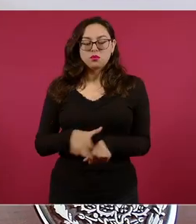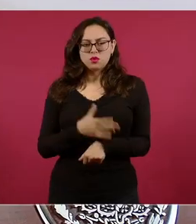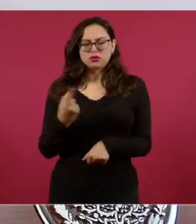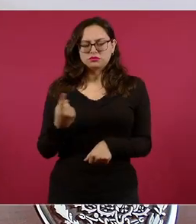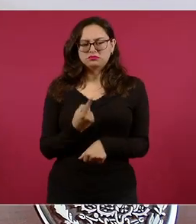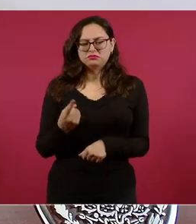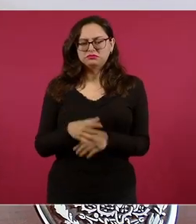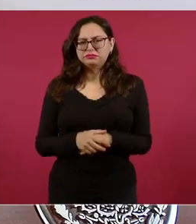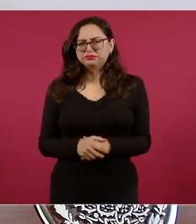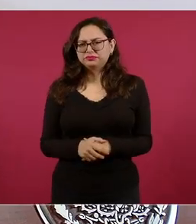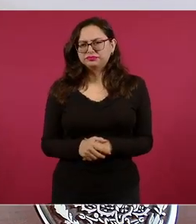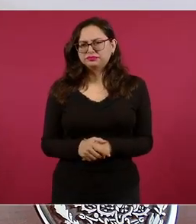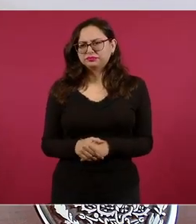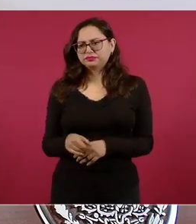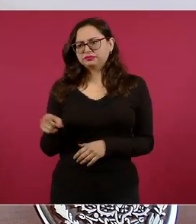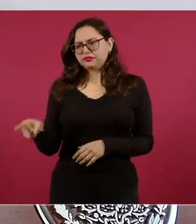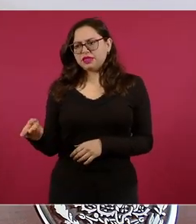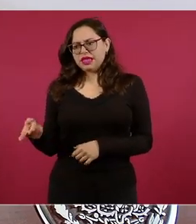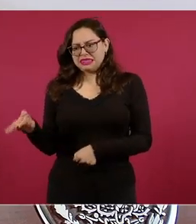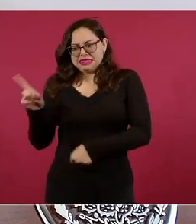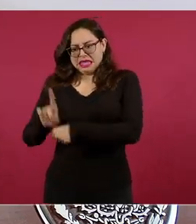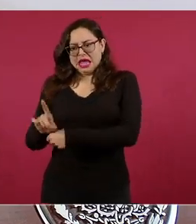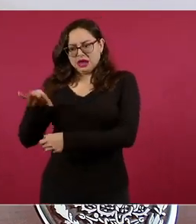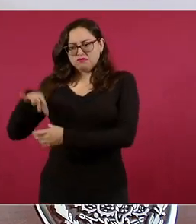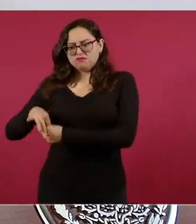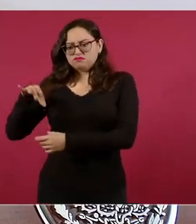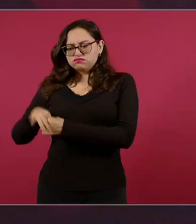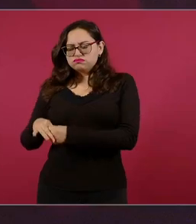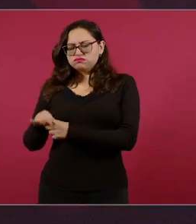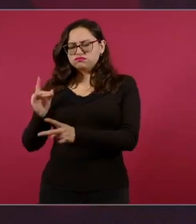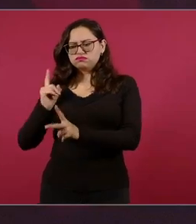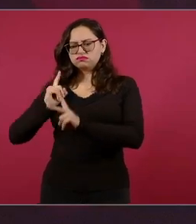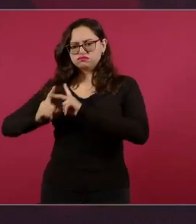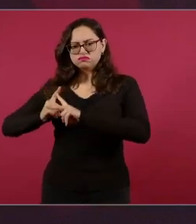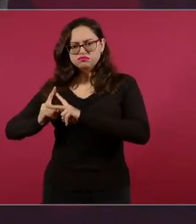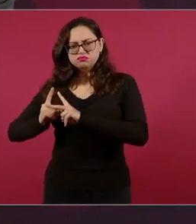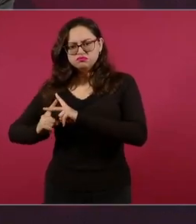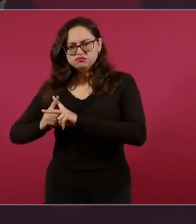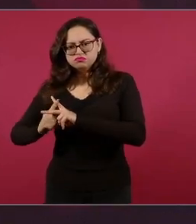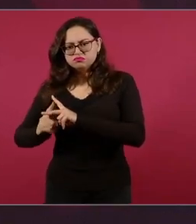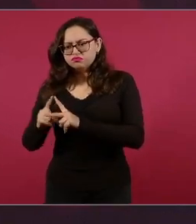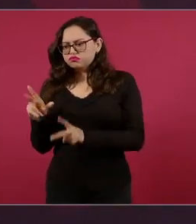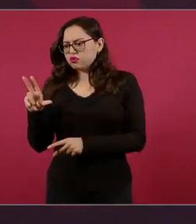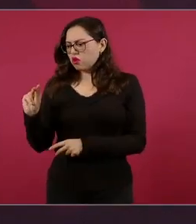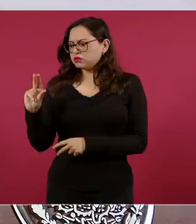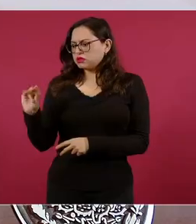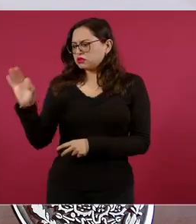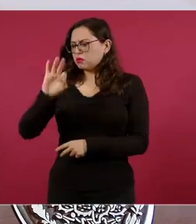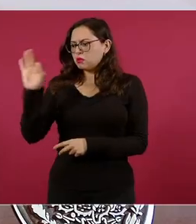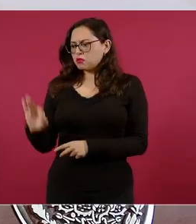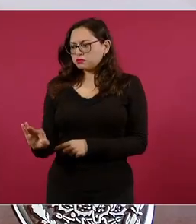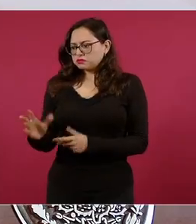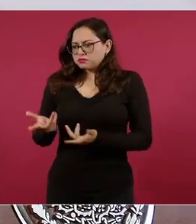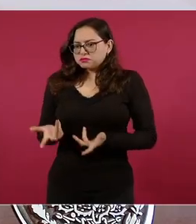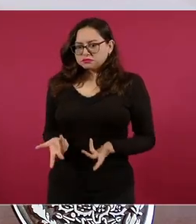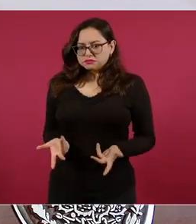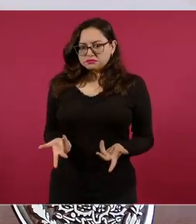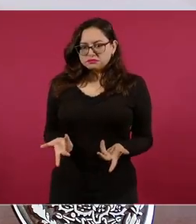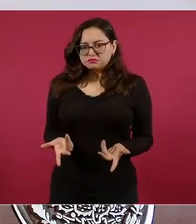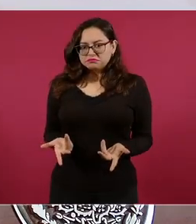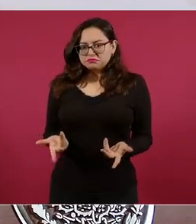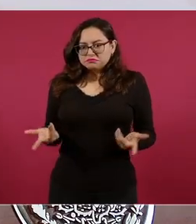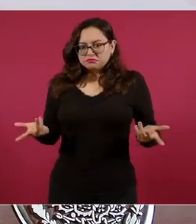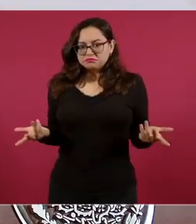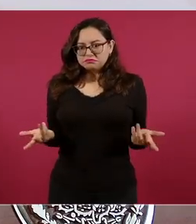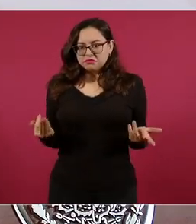de los resultados en general